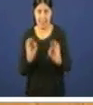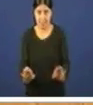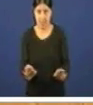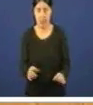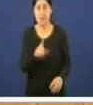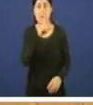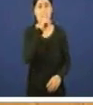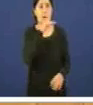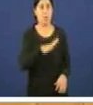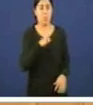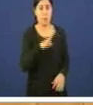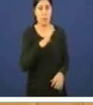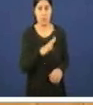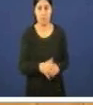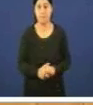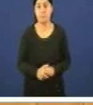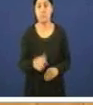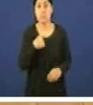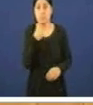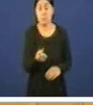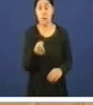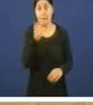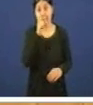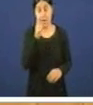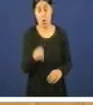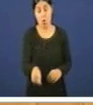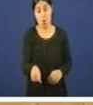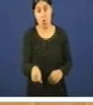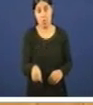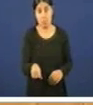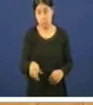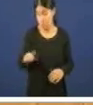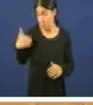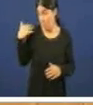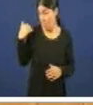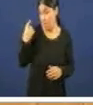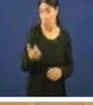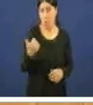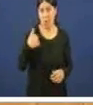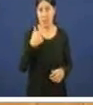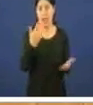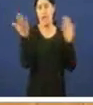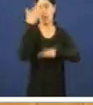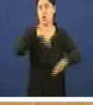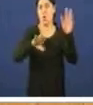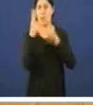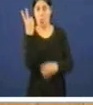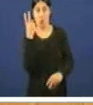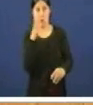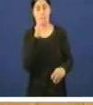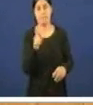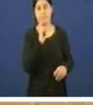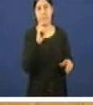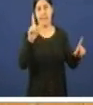silencio, por favor, señor Sueiro digo que Núñez Feijó recentemente acaba de dar dúas excusas tamén a través dos medios